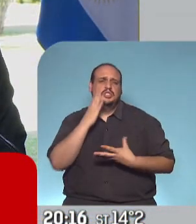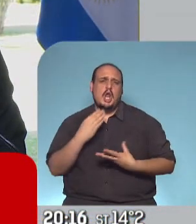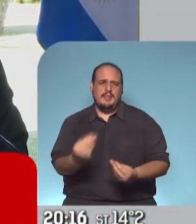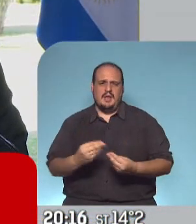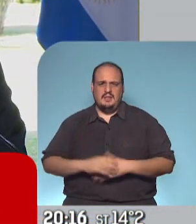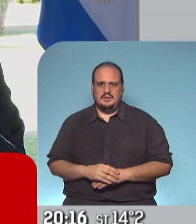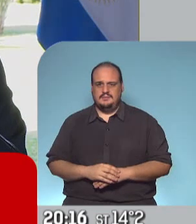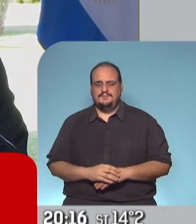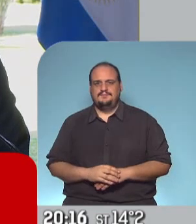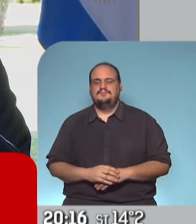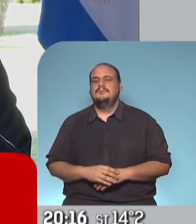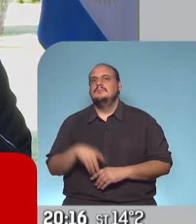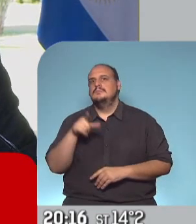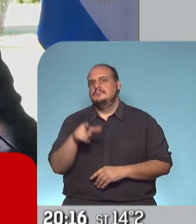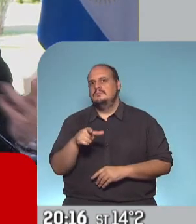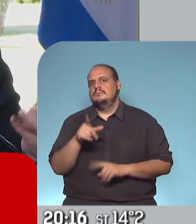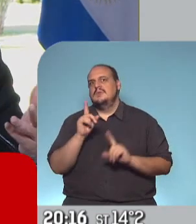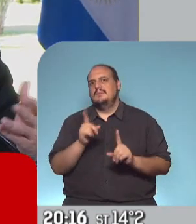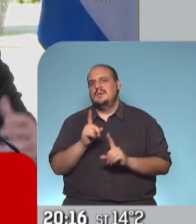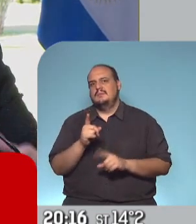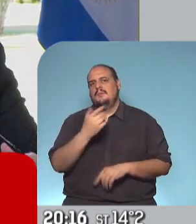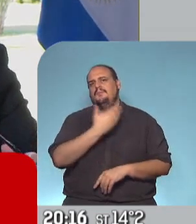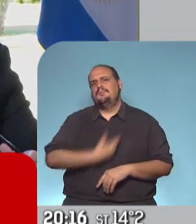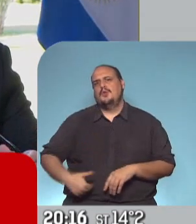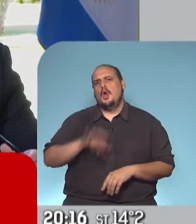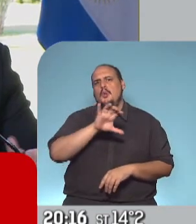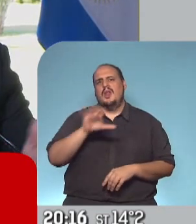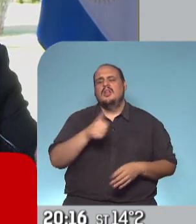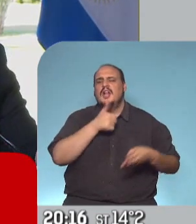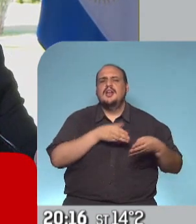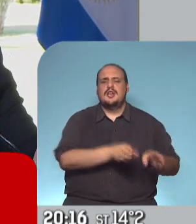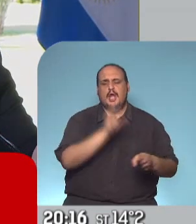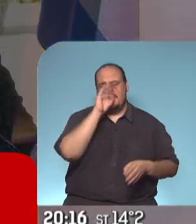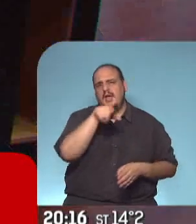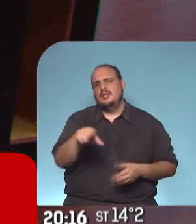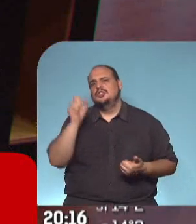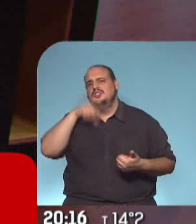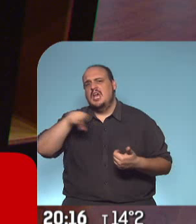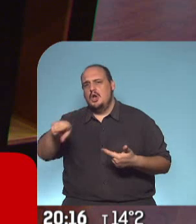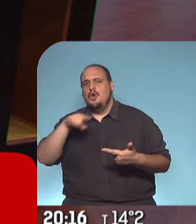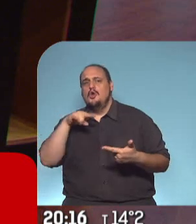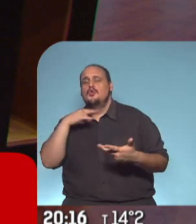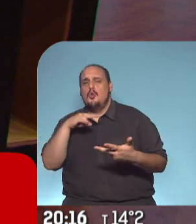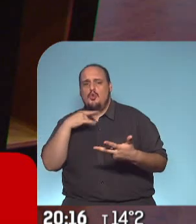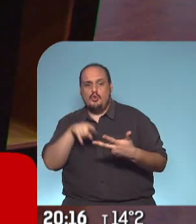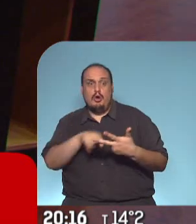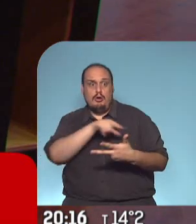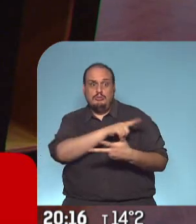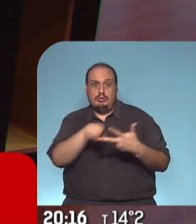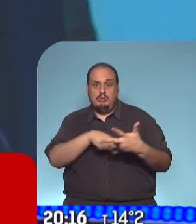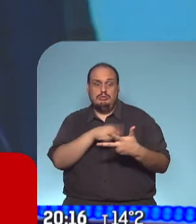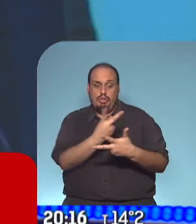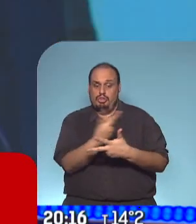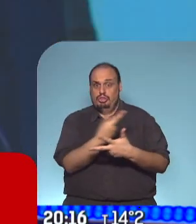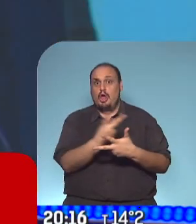bien hacés en mencionar la presencia de gobernadores de Río Negro, de Chaco, de Jujuy, dos de esas provincias hoy tuvieron récord de casos, Río Negro